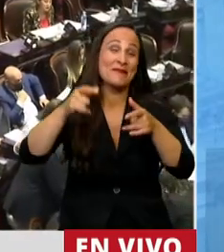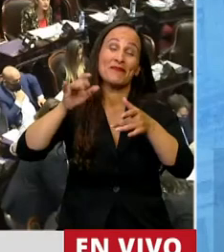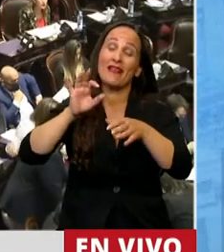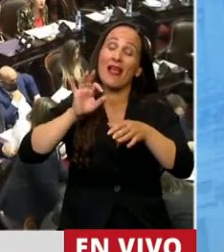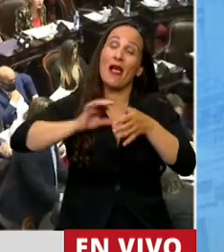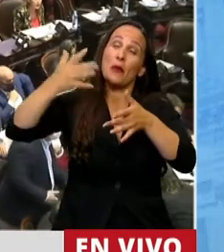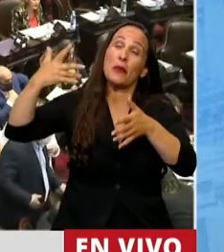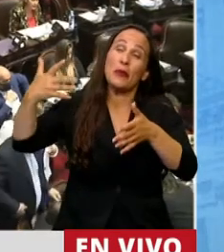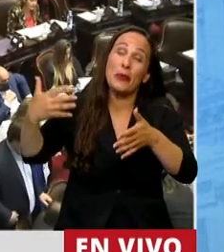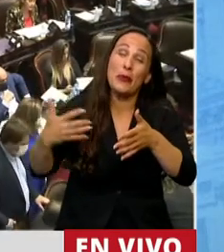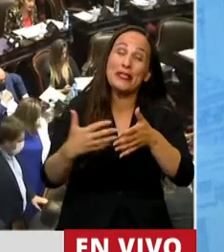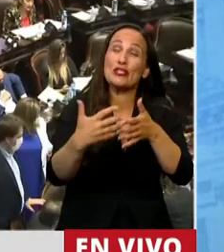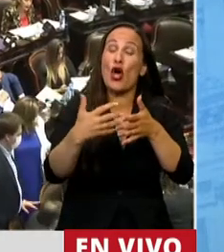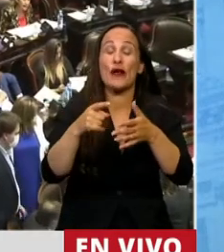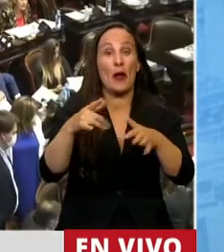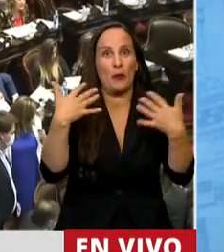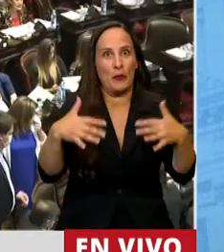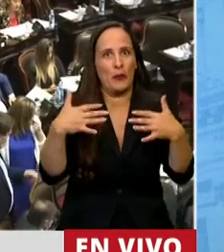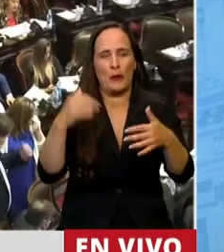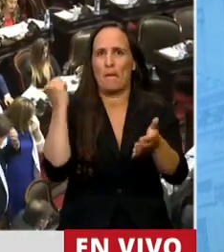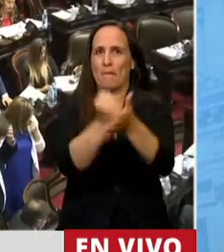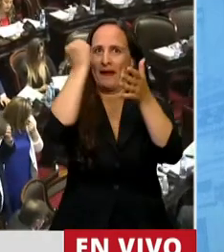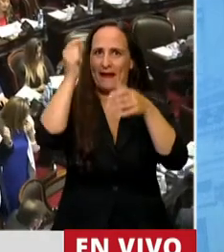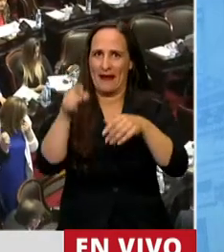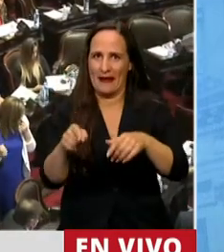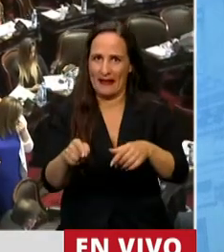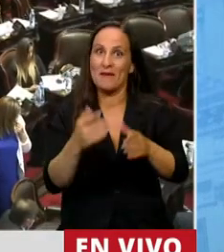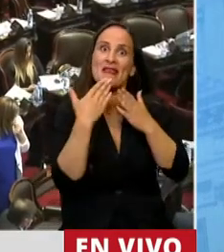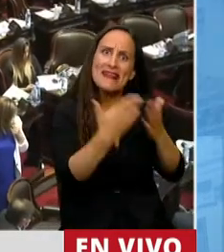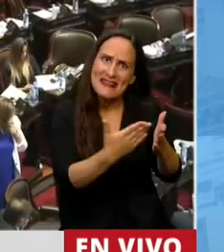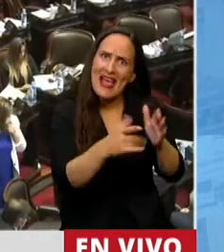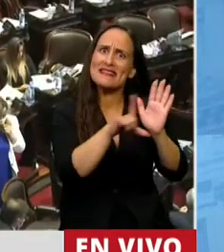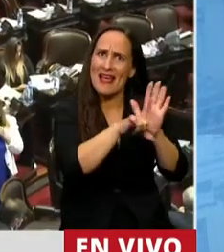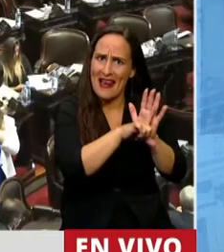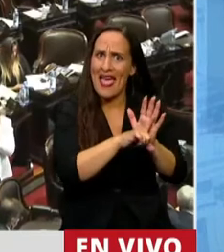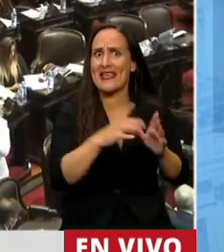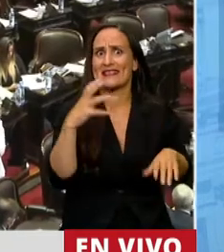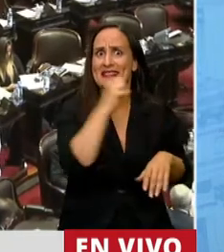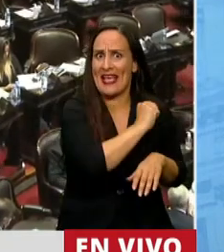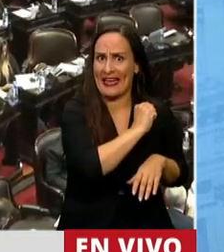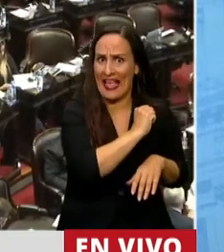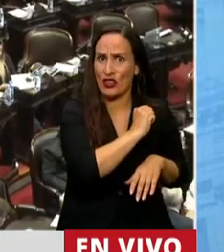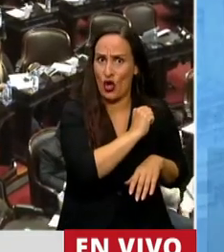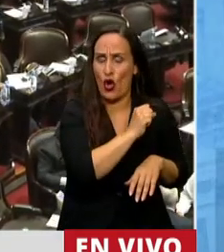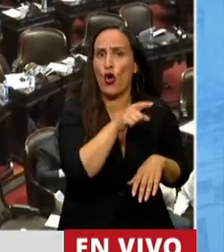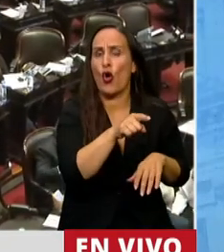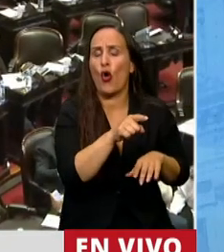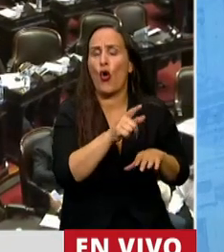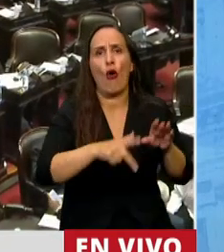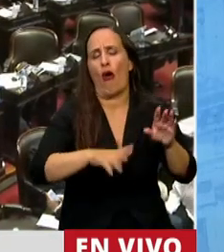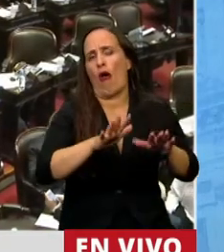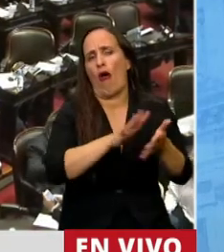democrática. Aquella ley Sáenz Peña permitió a través del carácter secreto del sufragio que desapareciera la corrupción